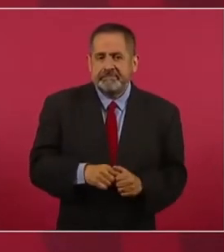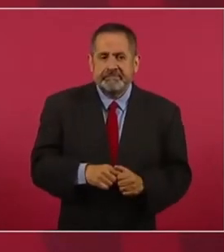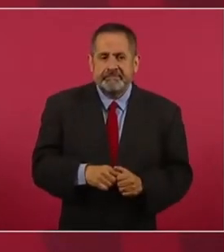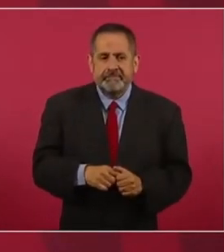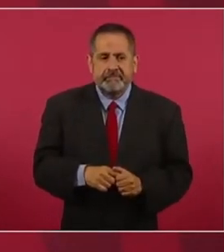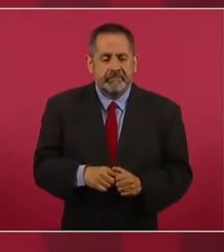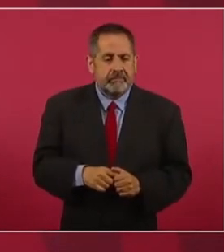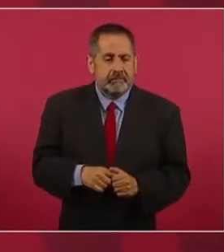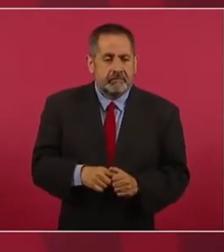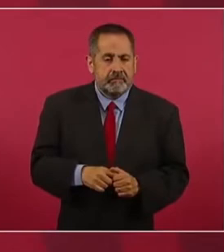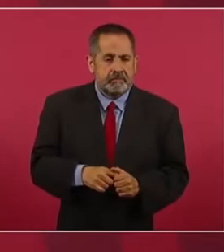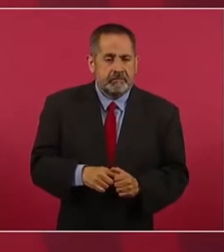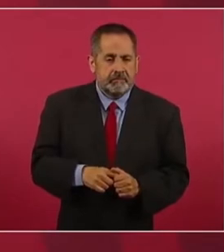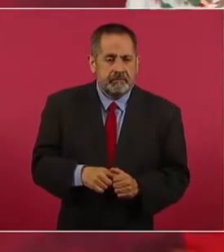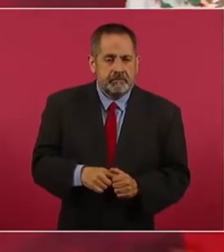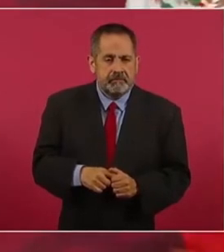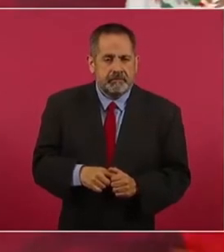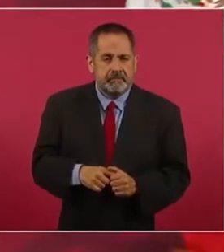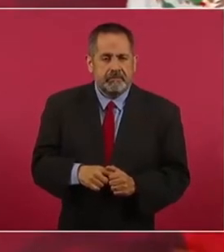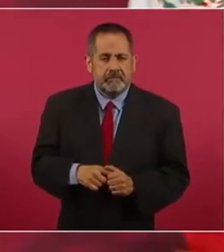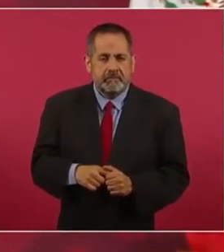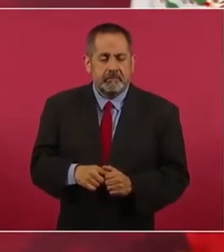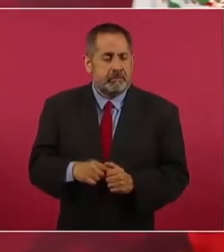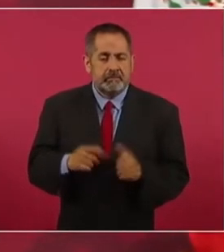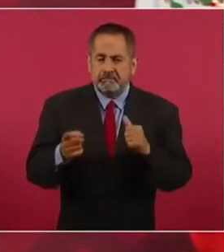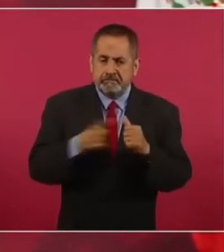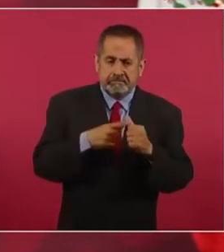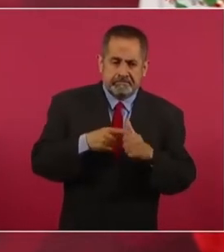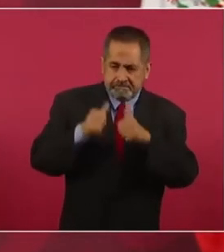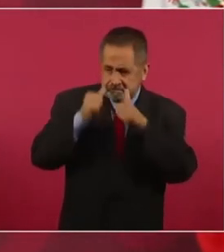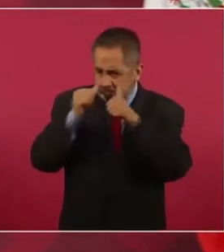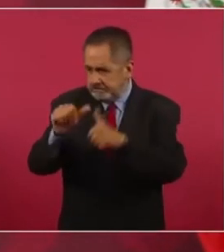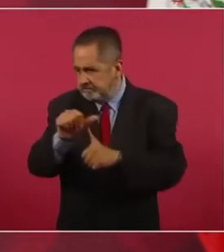el que se atienda a los jóvenes,